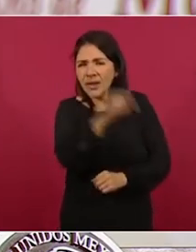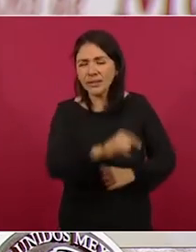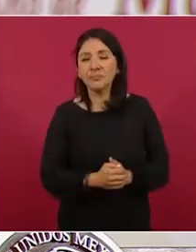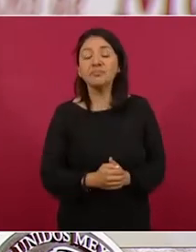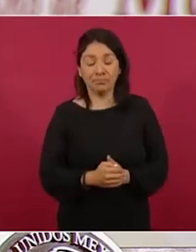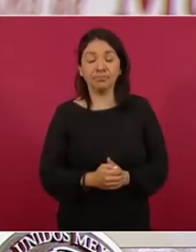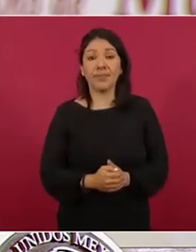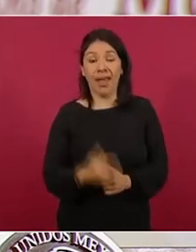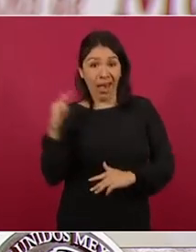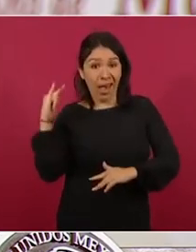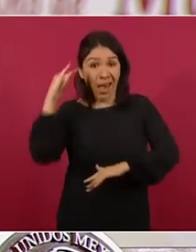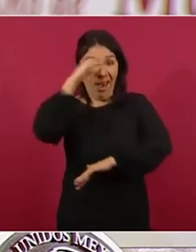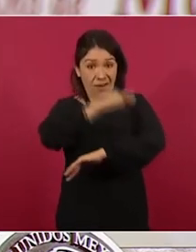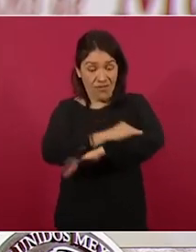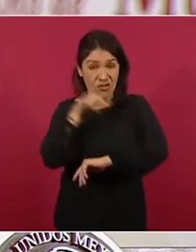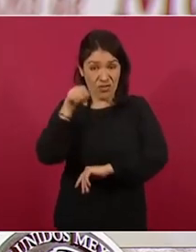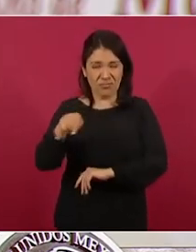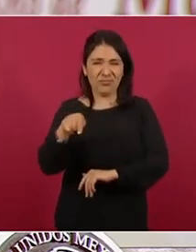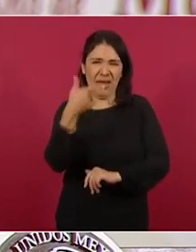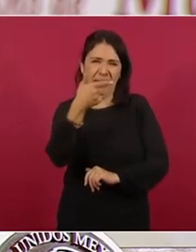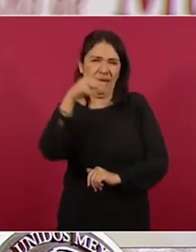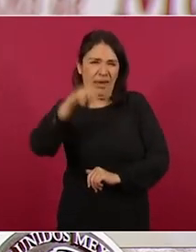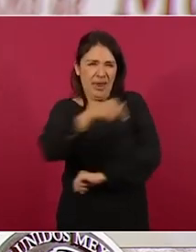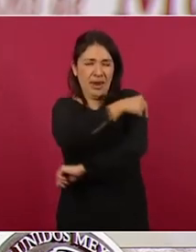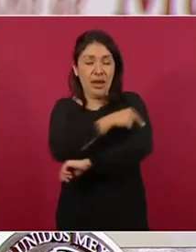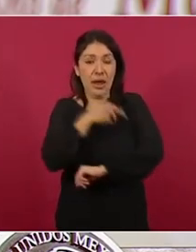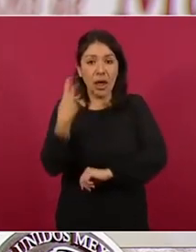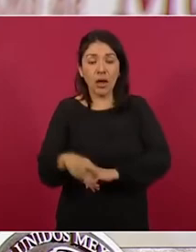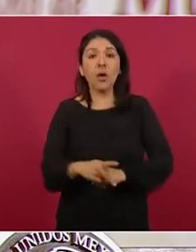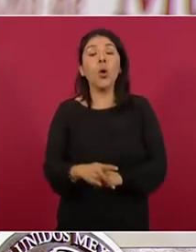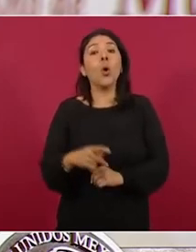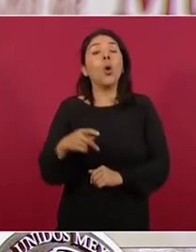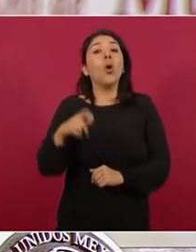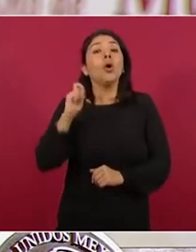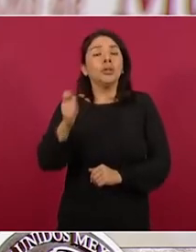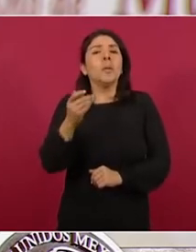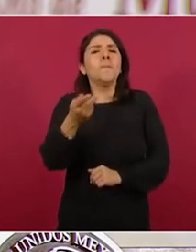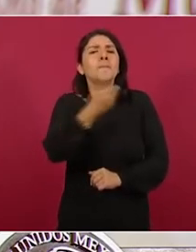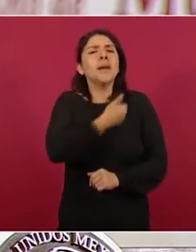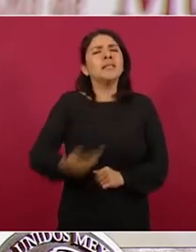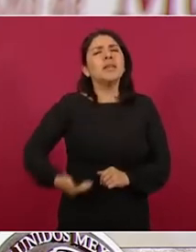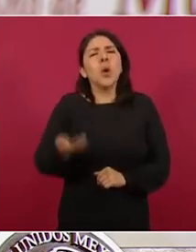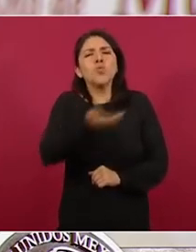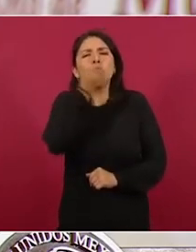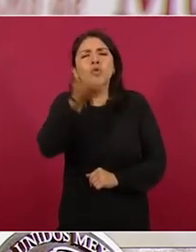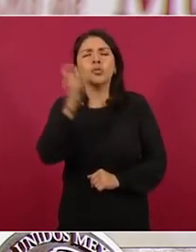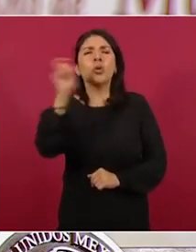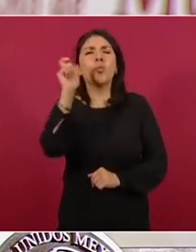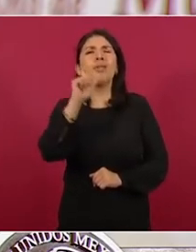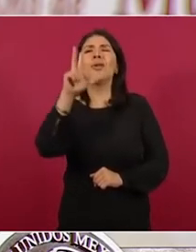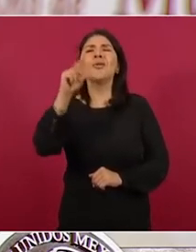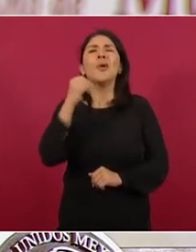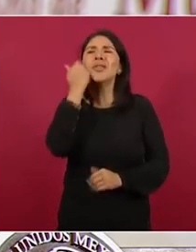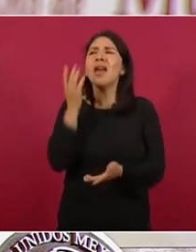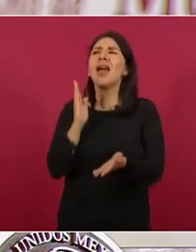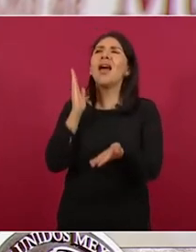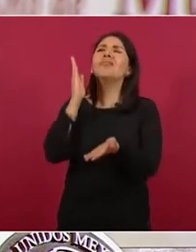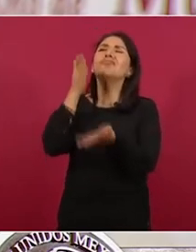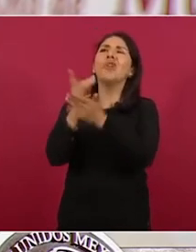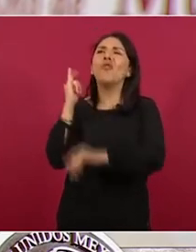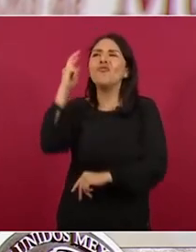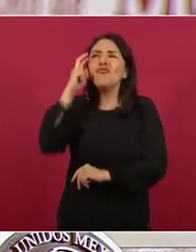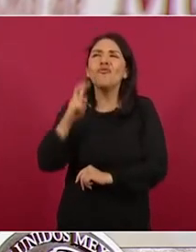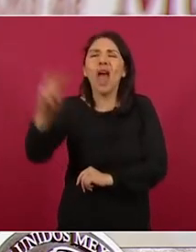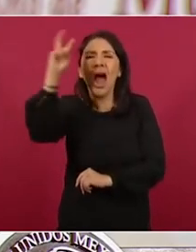el avión Gulfstream de la Guardia Nacional que el presidente suele usar cuando evita aviones comerciales